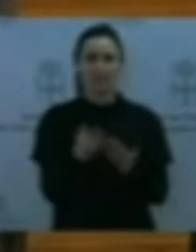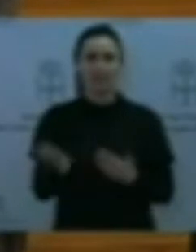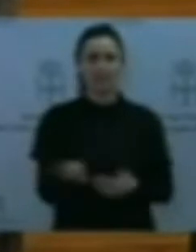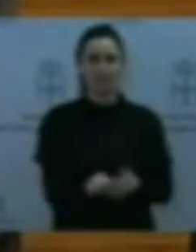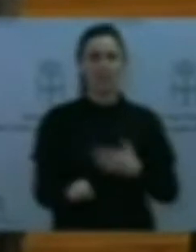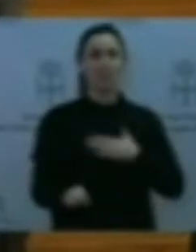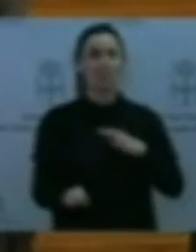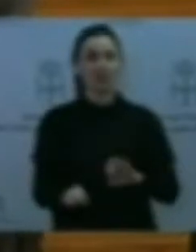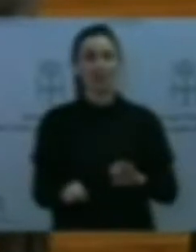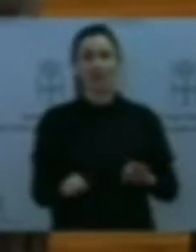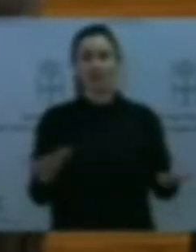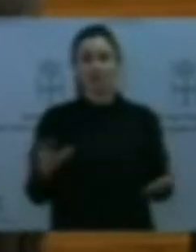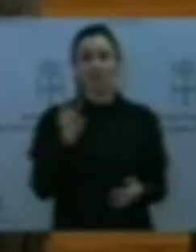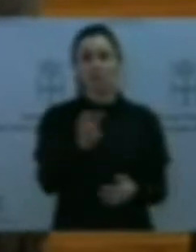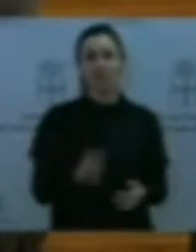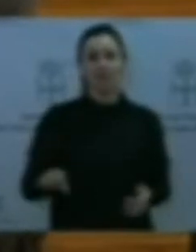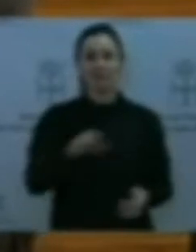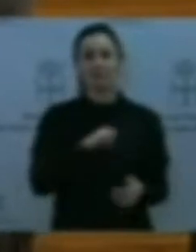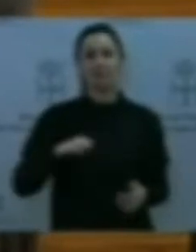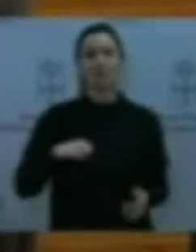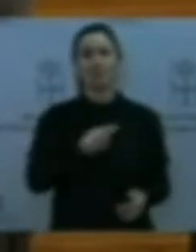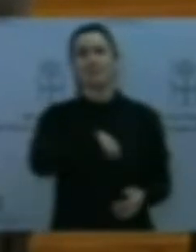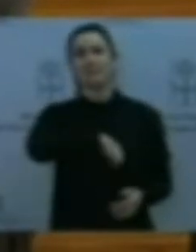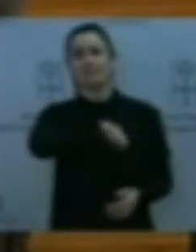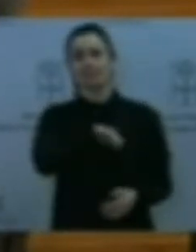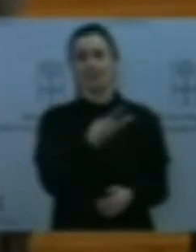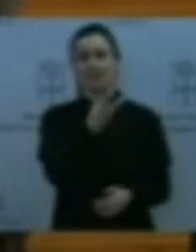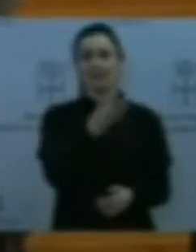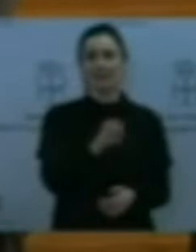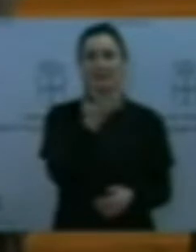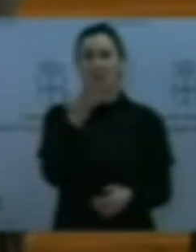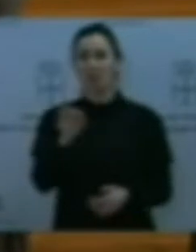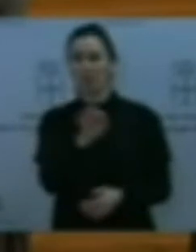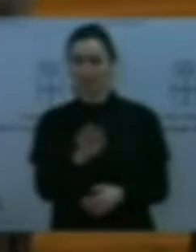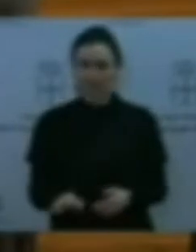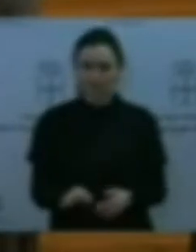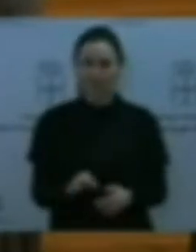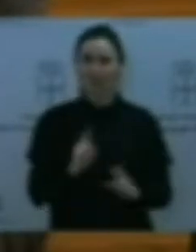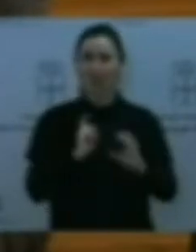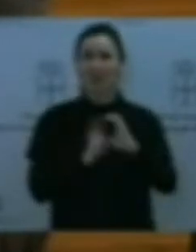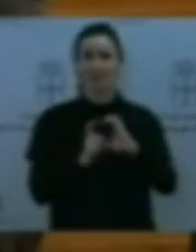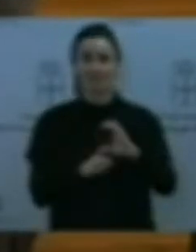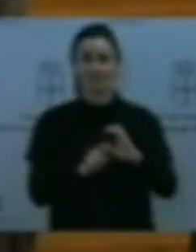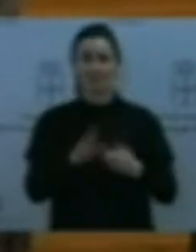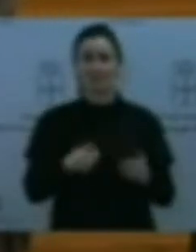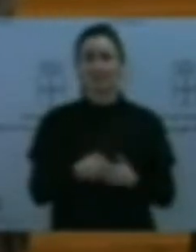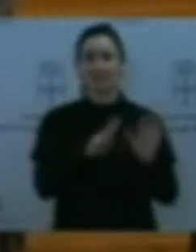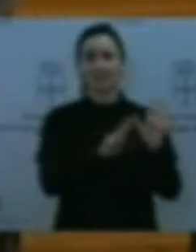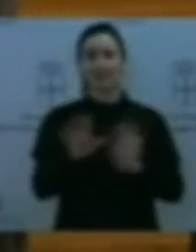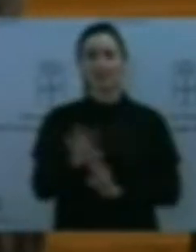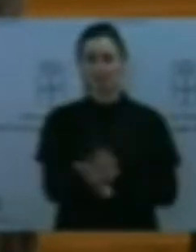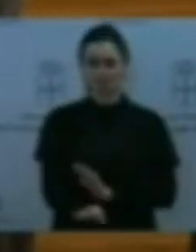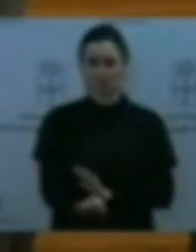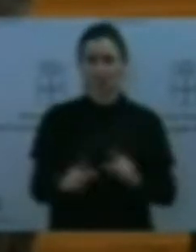españolas se mueven entre el 30 y el 50%, Extremadura llega al 75%, Asturias 20% del alumnado.